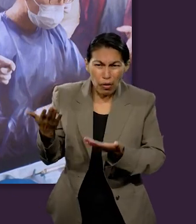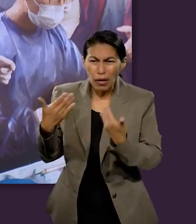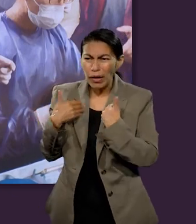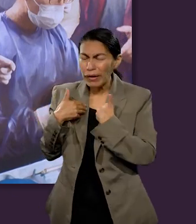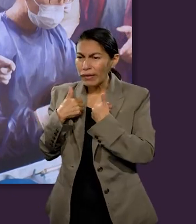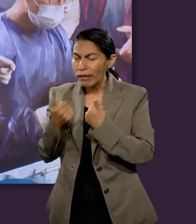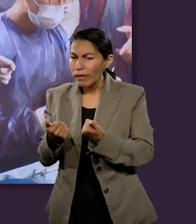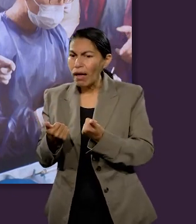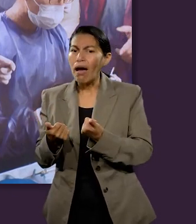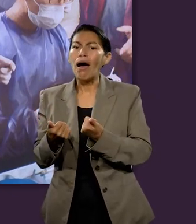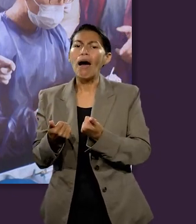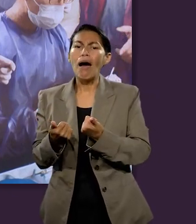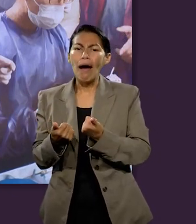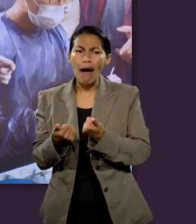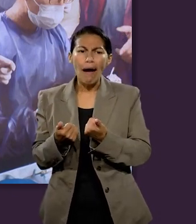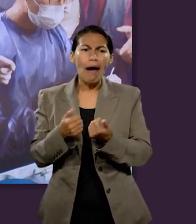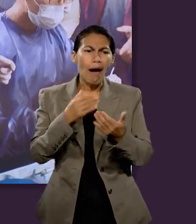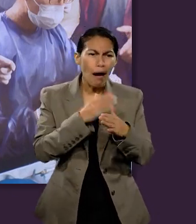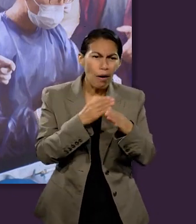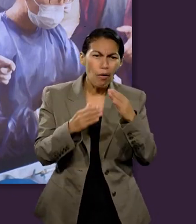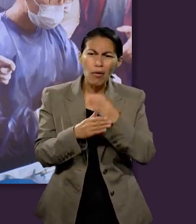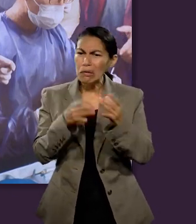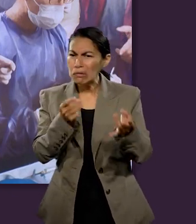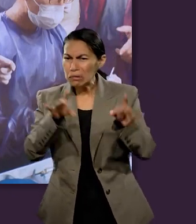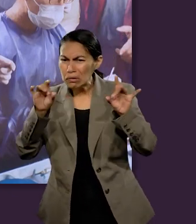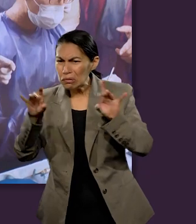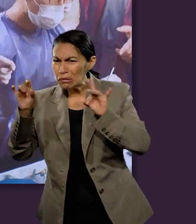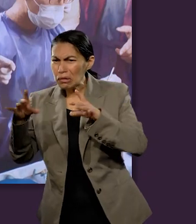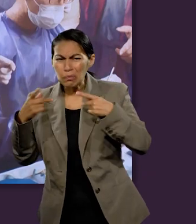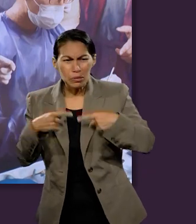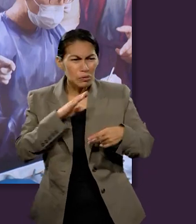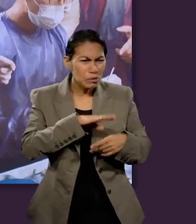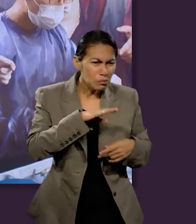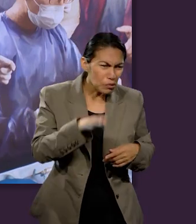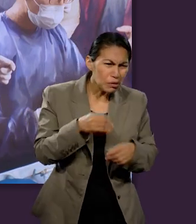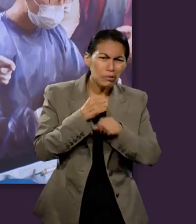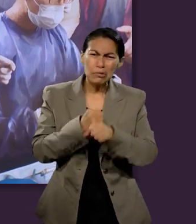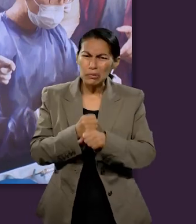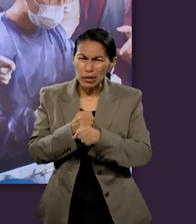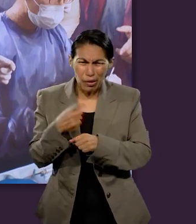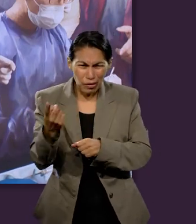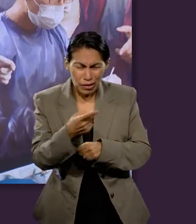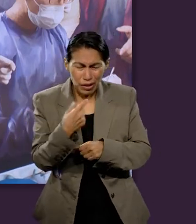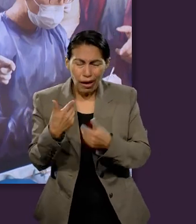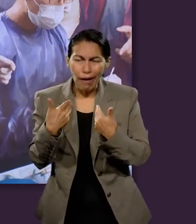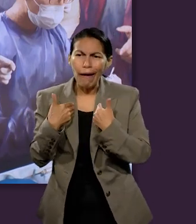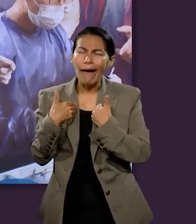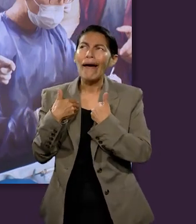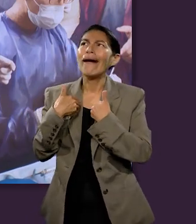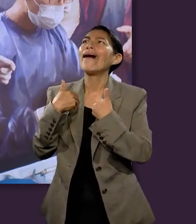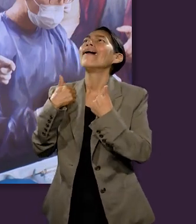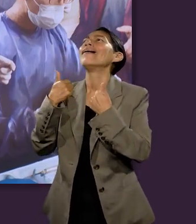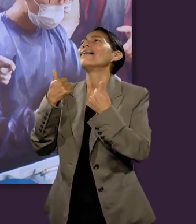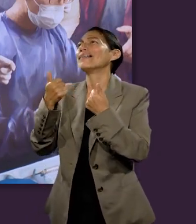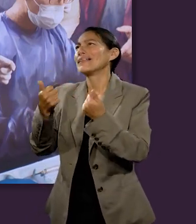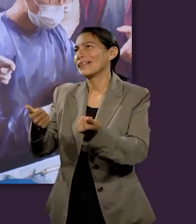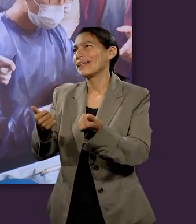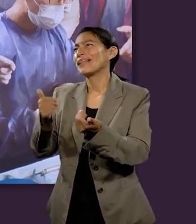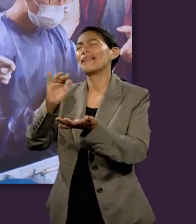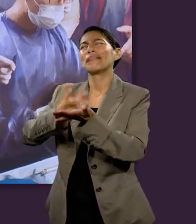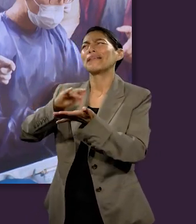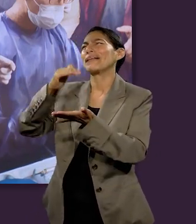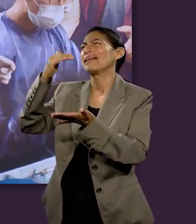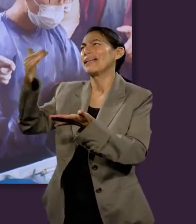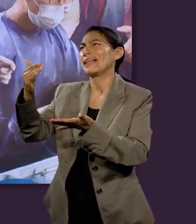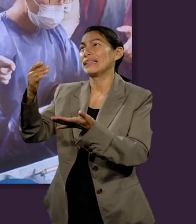sino como habíamos visto las lecciones, de hecho la semana pasada, cuando podamos tener el panorama completo, cuando entendamos por